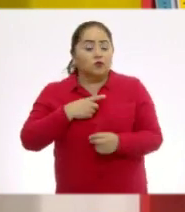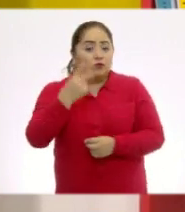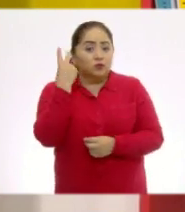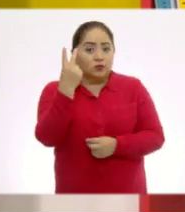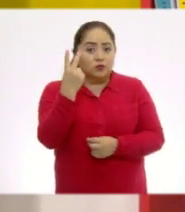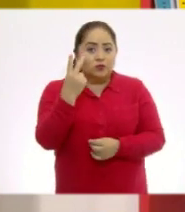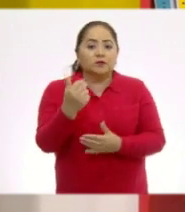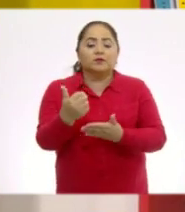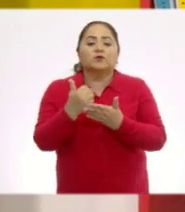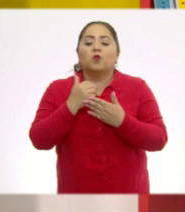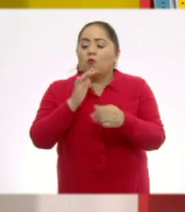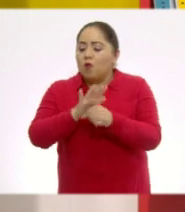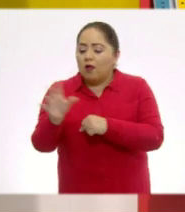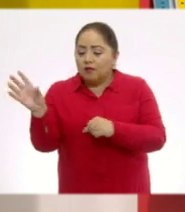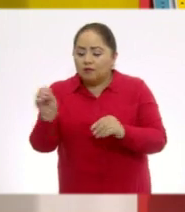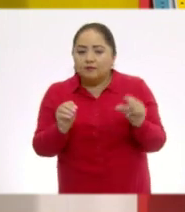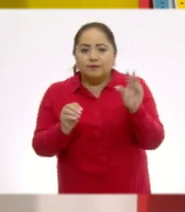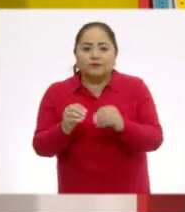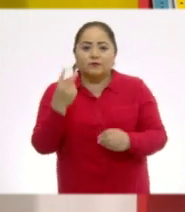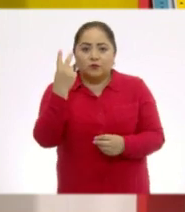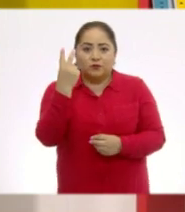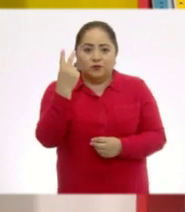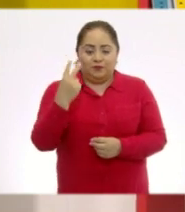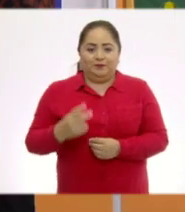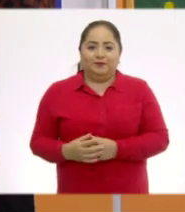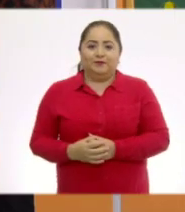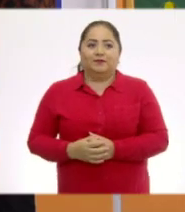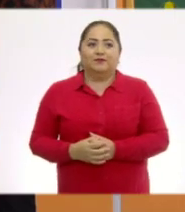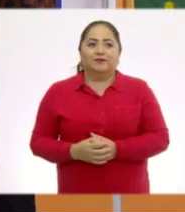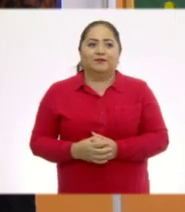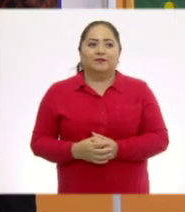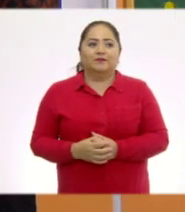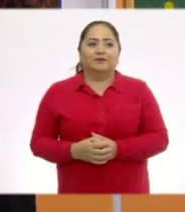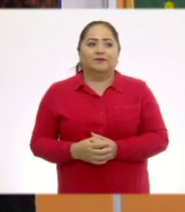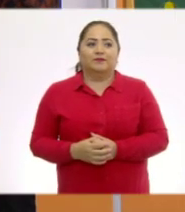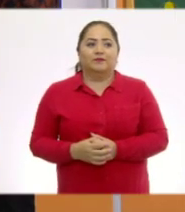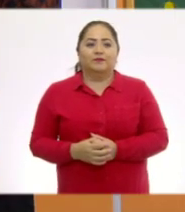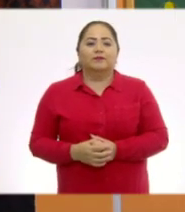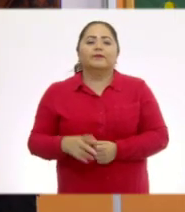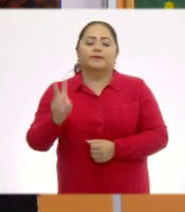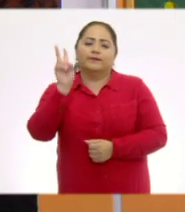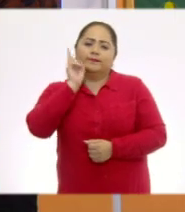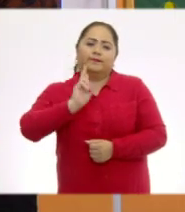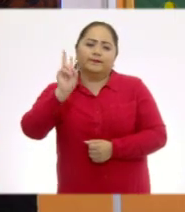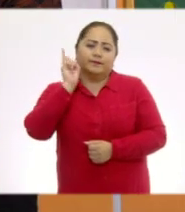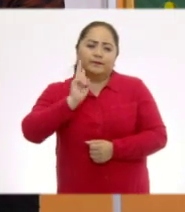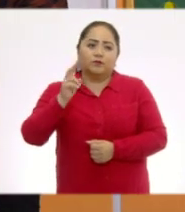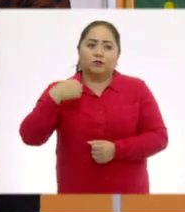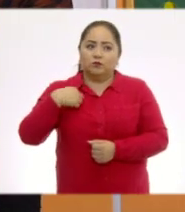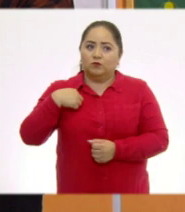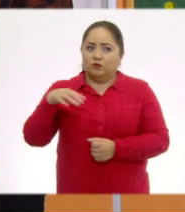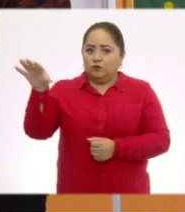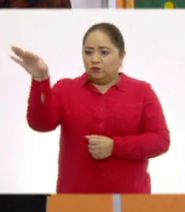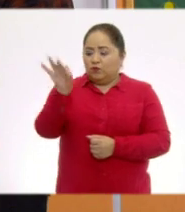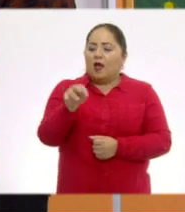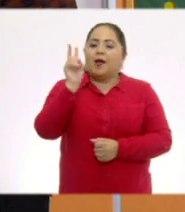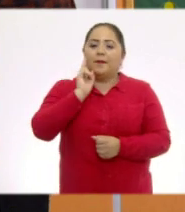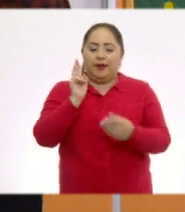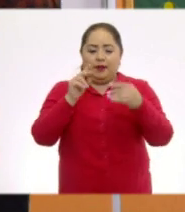me ayudan? Solo dos piezas. Solo dos piezas. A ver. Vamos a ver. Yo voy a agarrar este